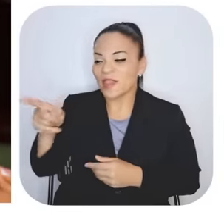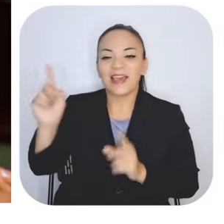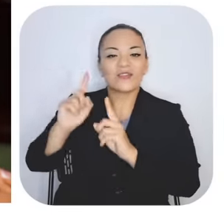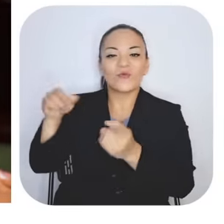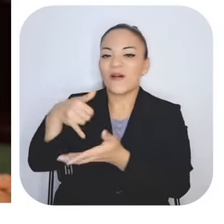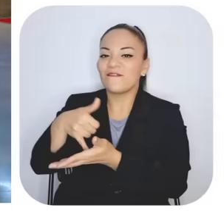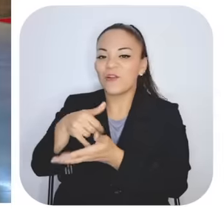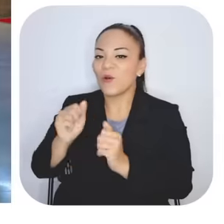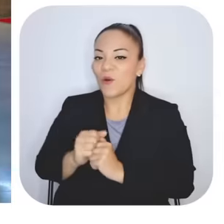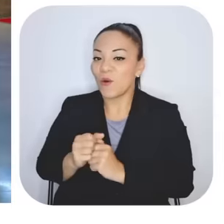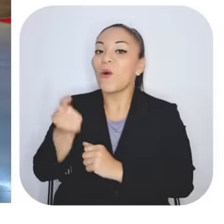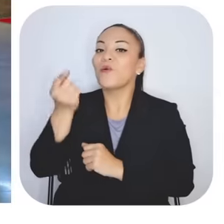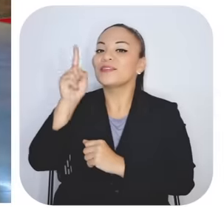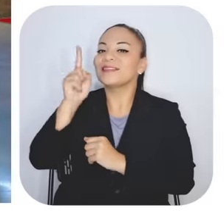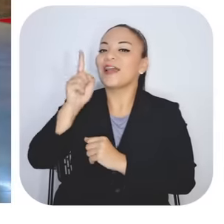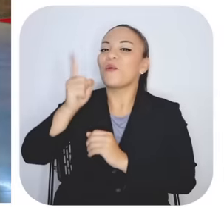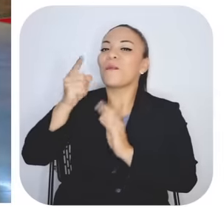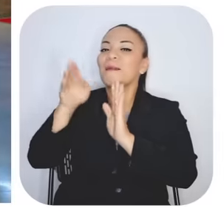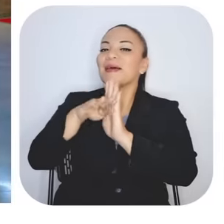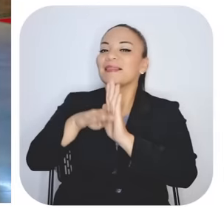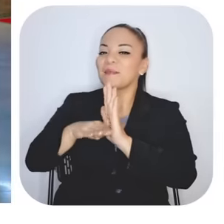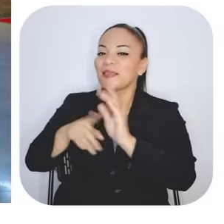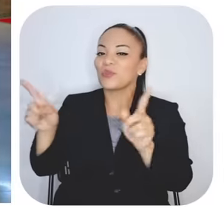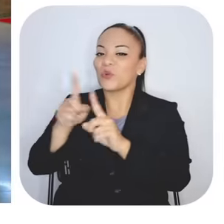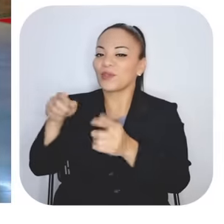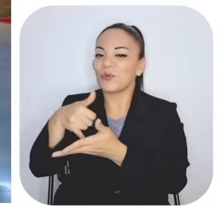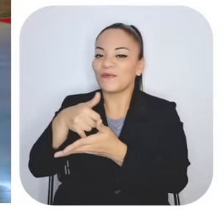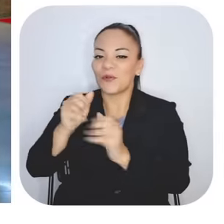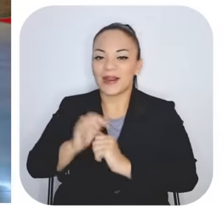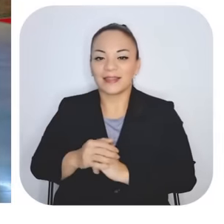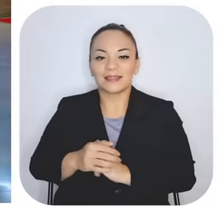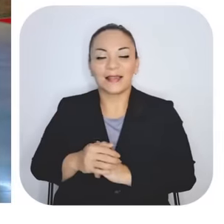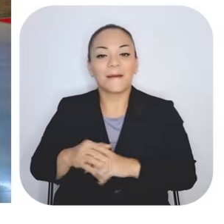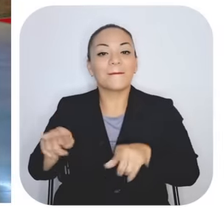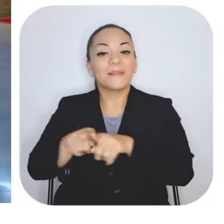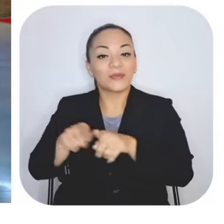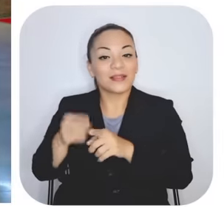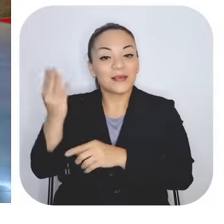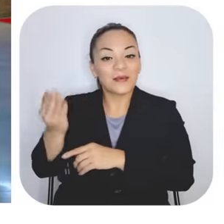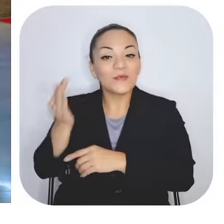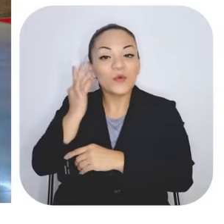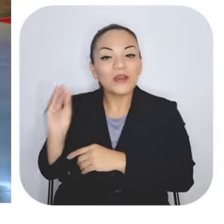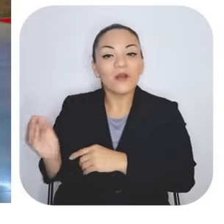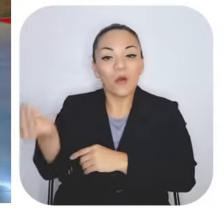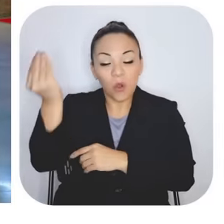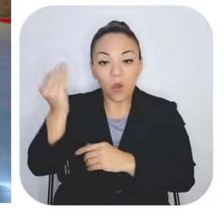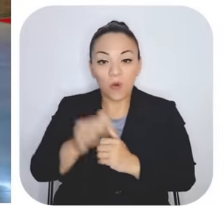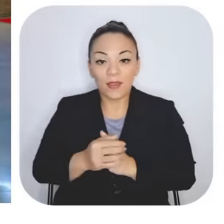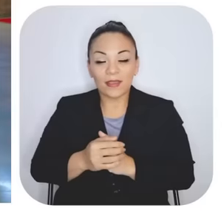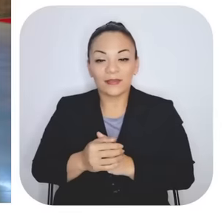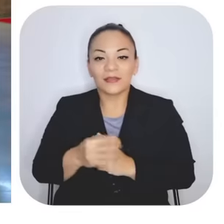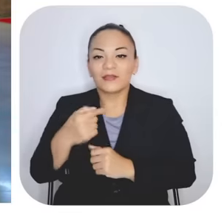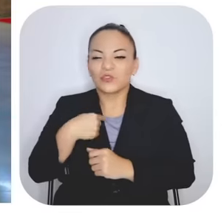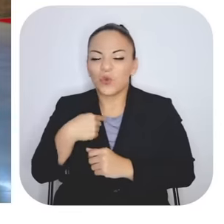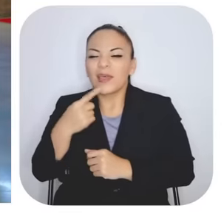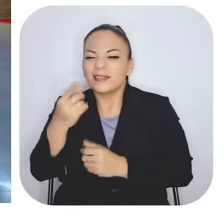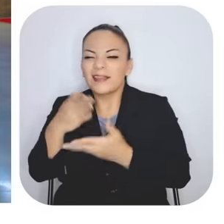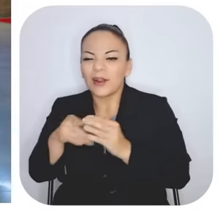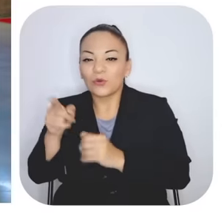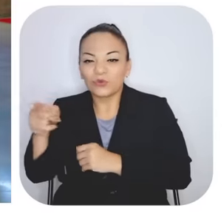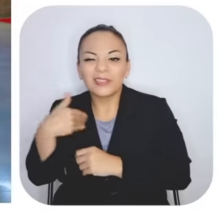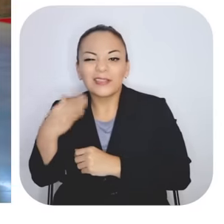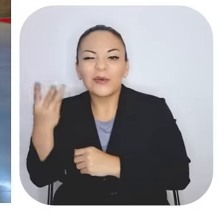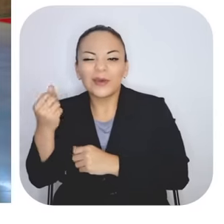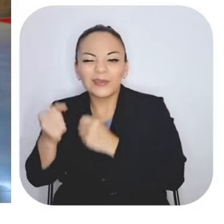aflojó, monseado mandamiento, no aflojarás una mujer joven. Es más, yo voy a cometer una indiscreción.